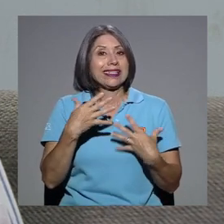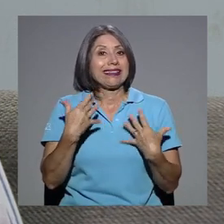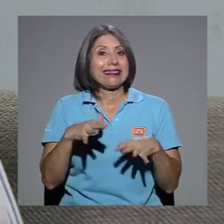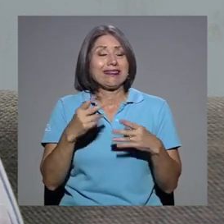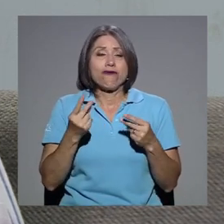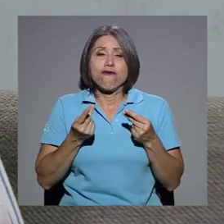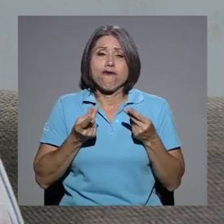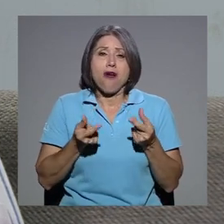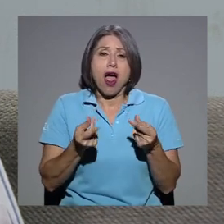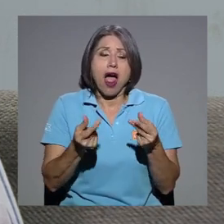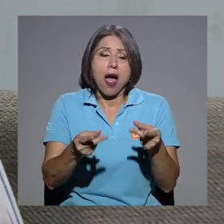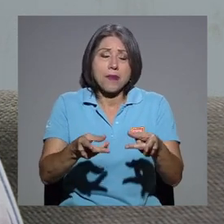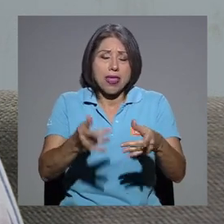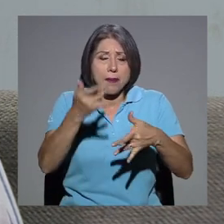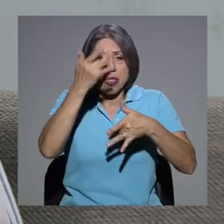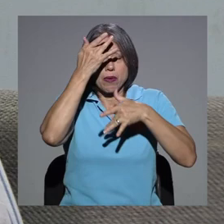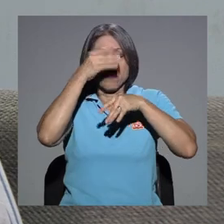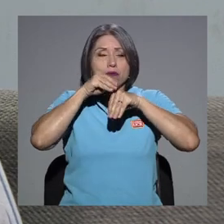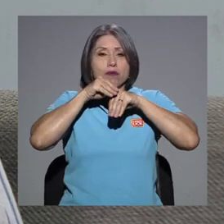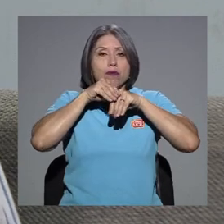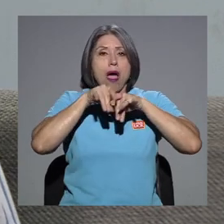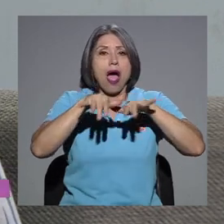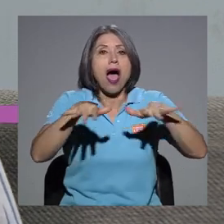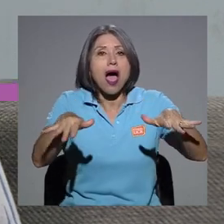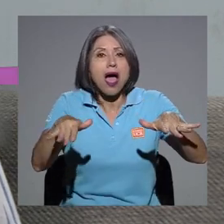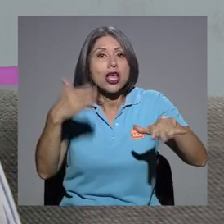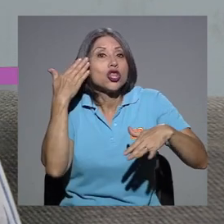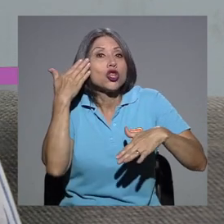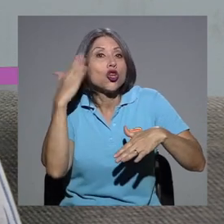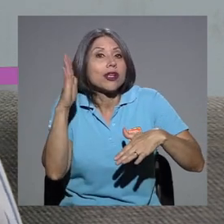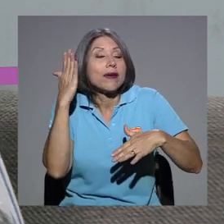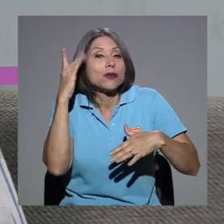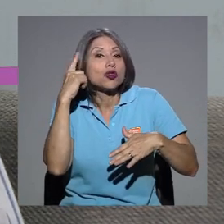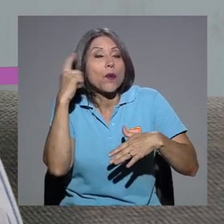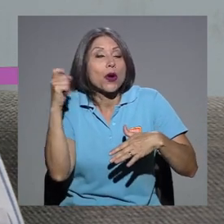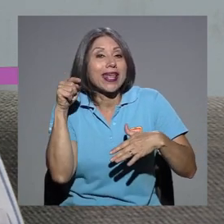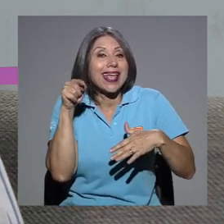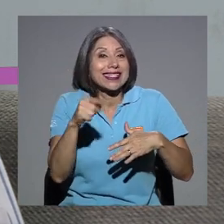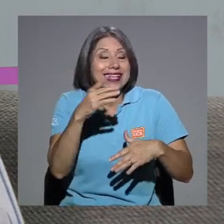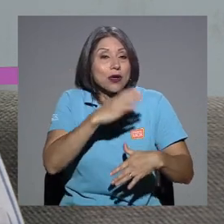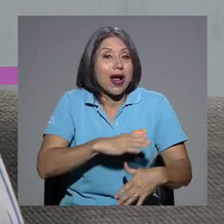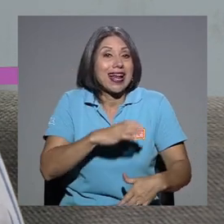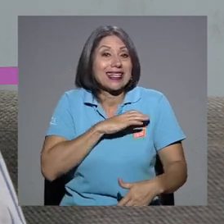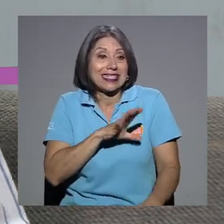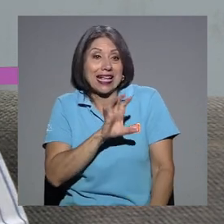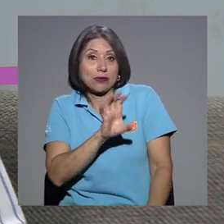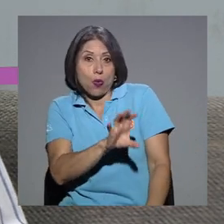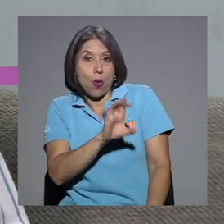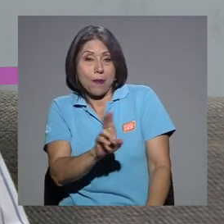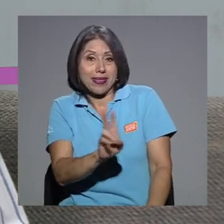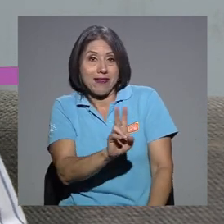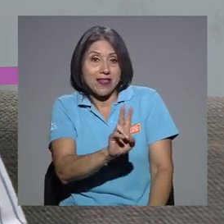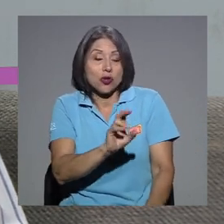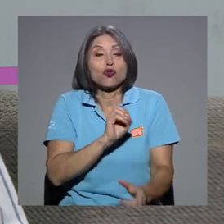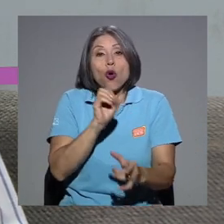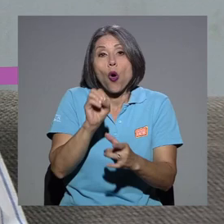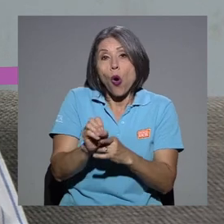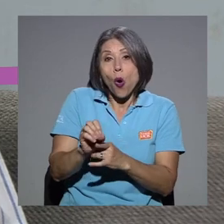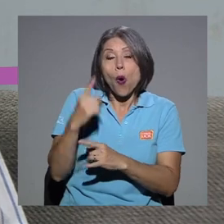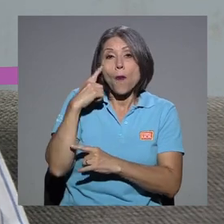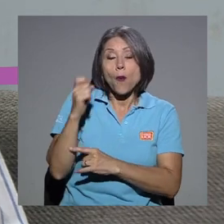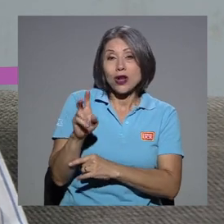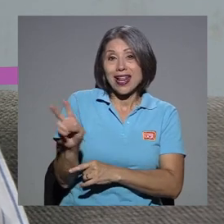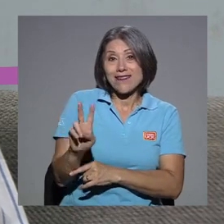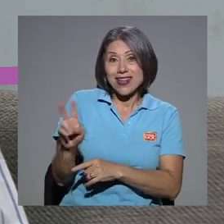pero no sabemos si se está propagando rápidamente porque son características del virus en sí o porque el virus